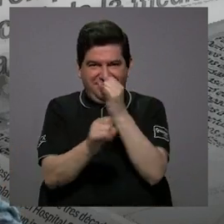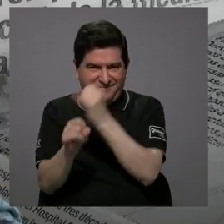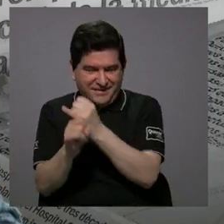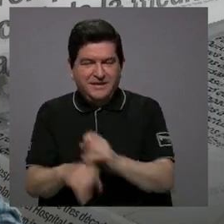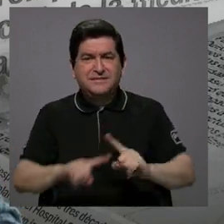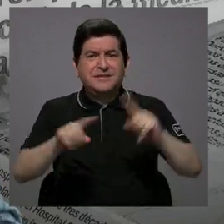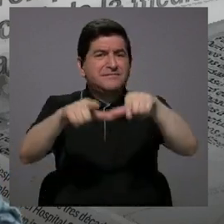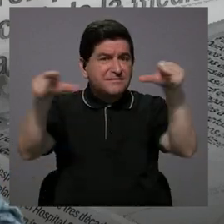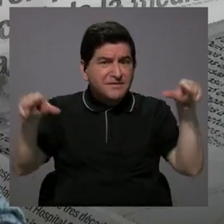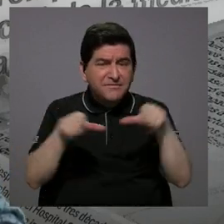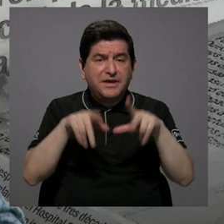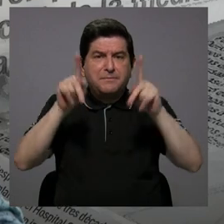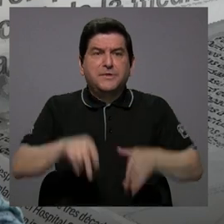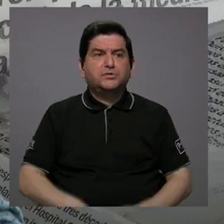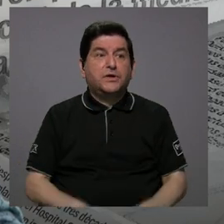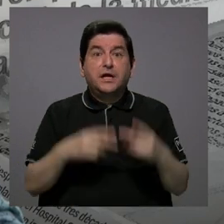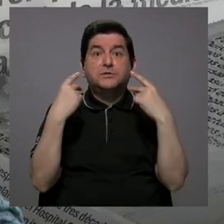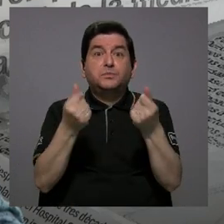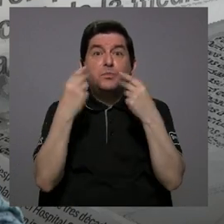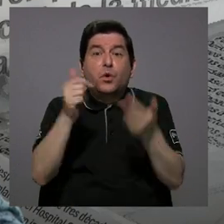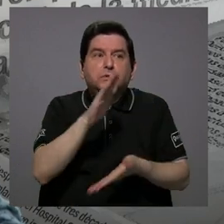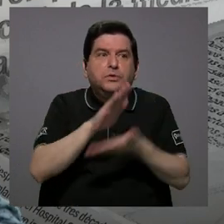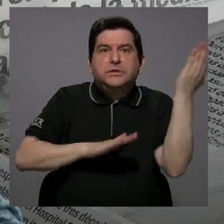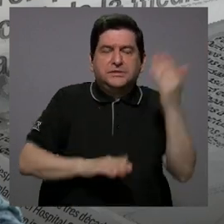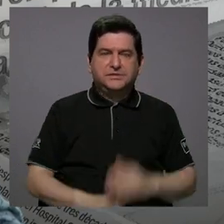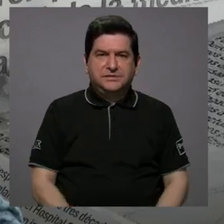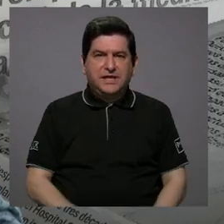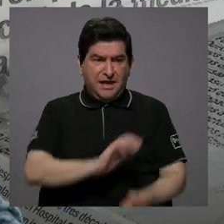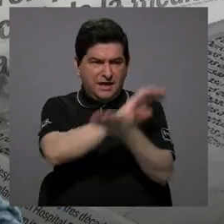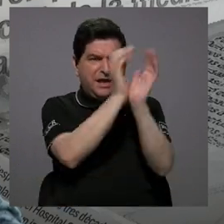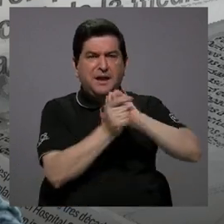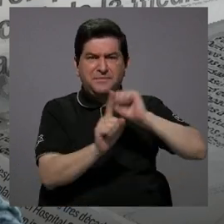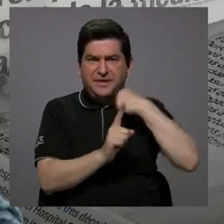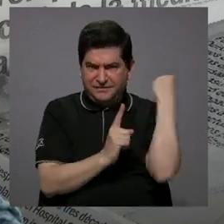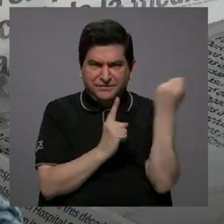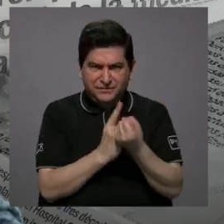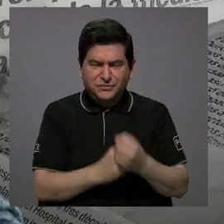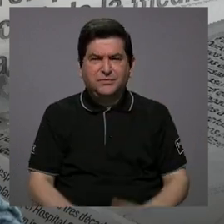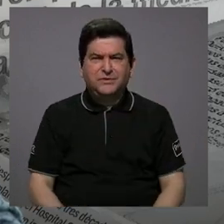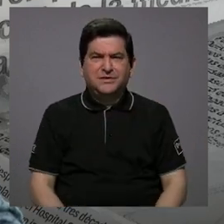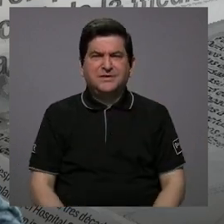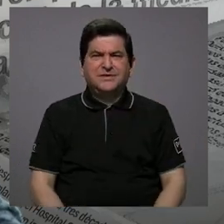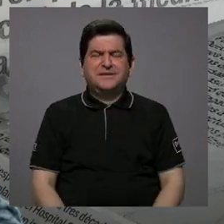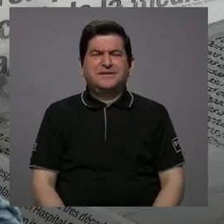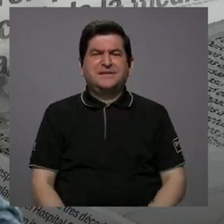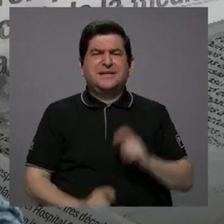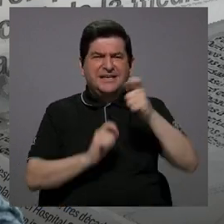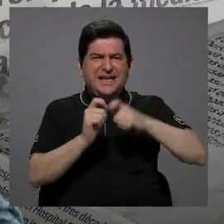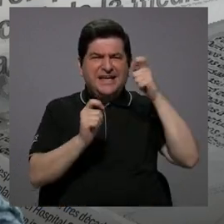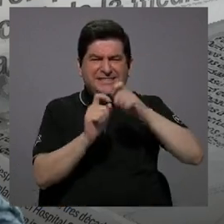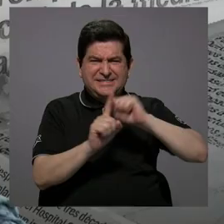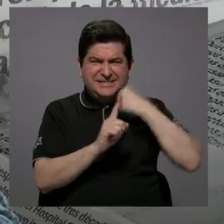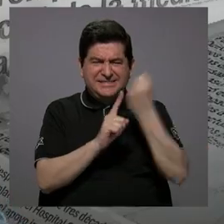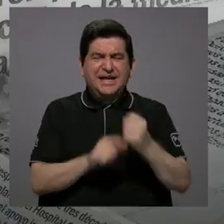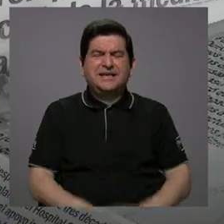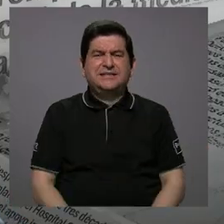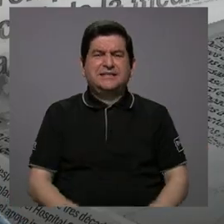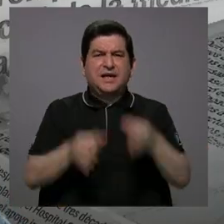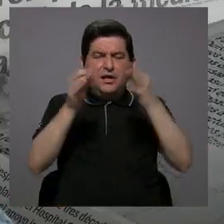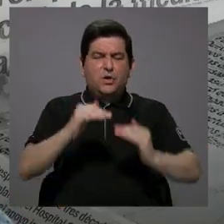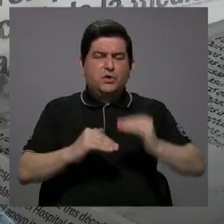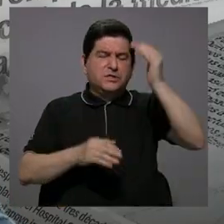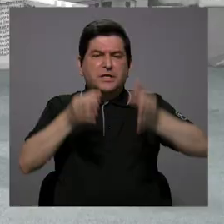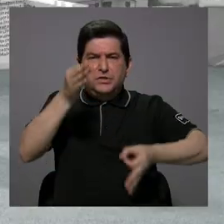en muchos lugares, todo el mundo corrió porque había un cambio en cuanto a las condiciones. ¿Cuál fue la situación en la Corte Suprema de